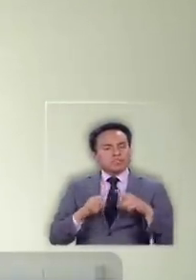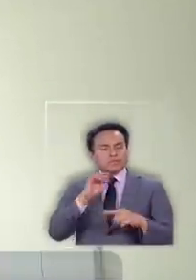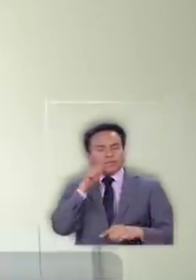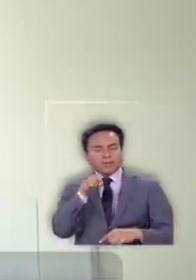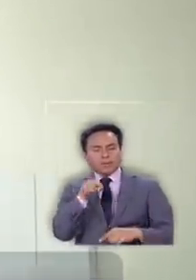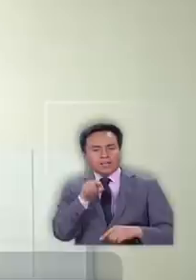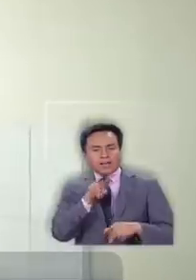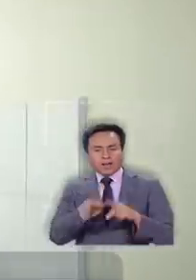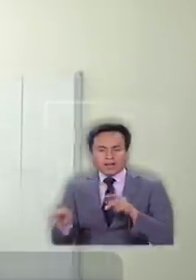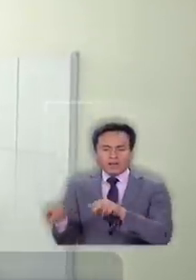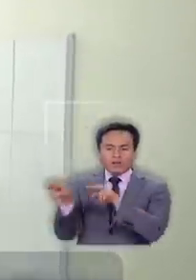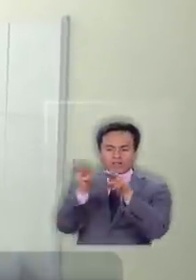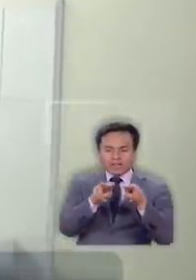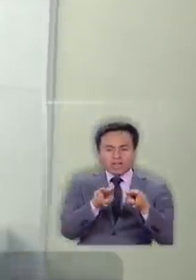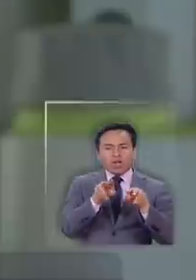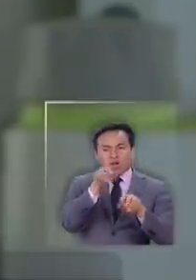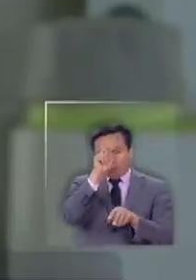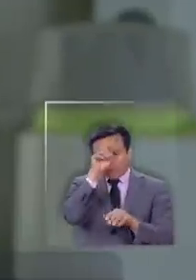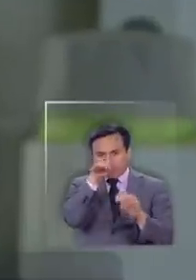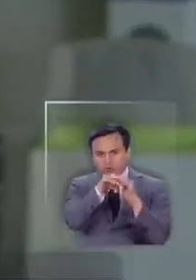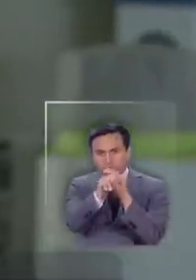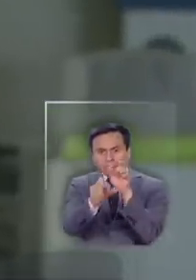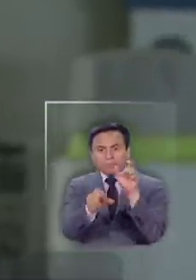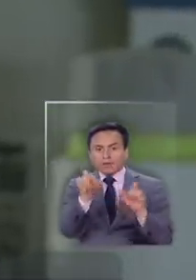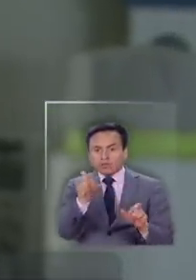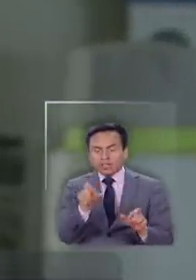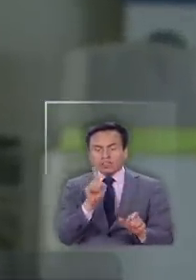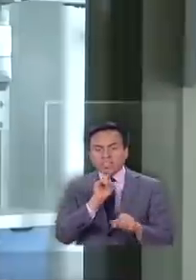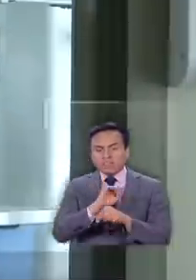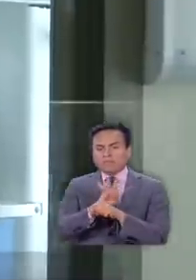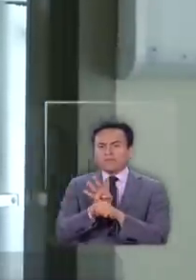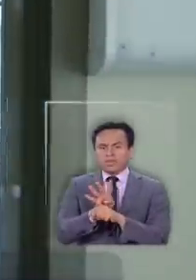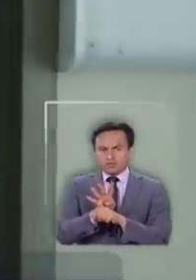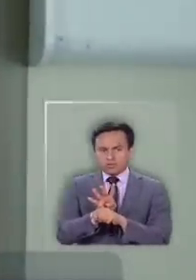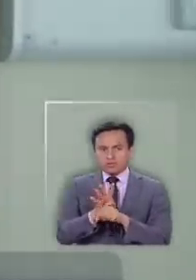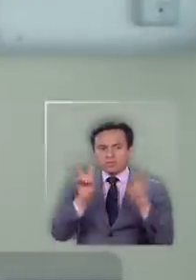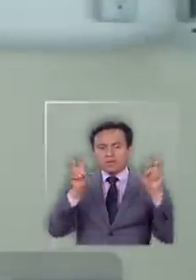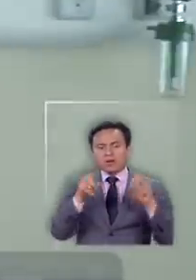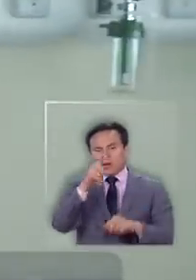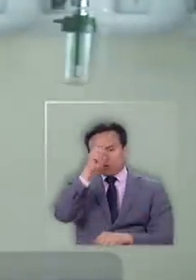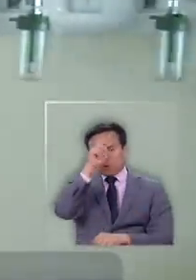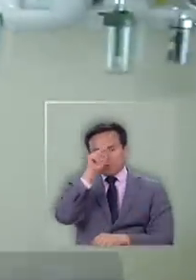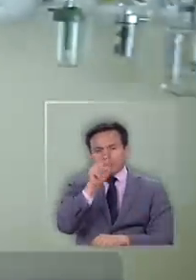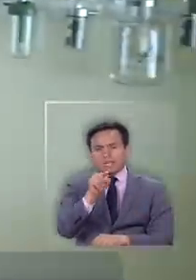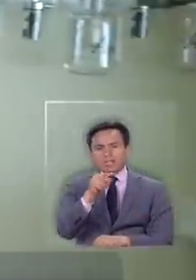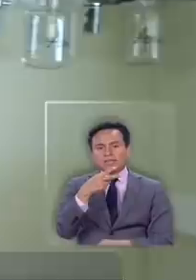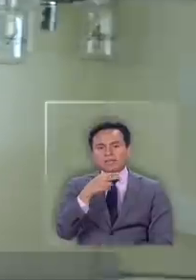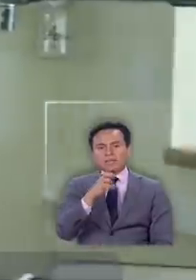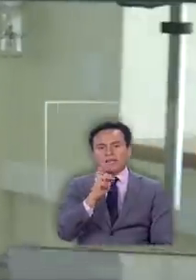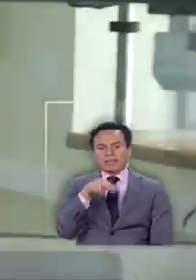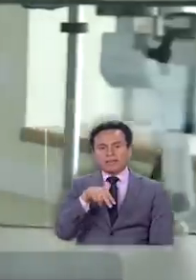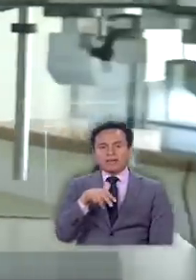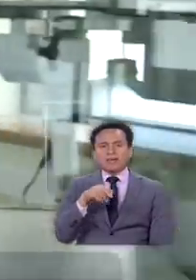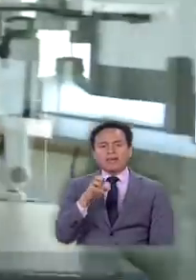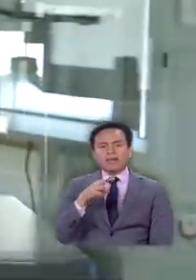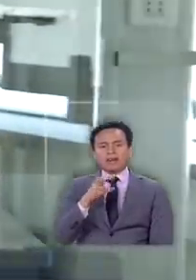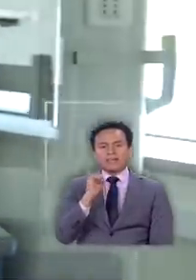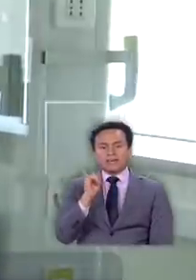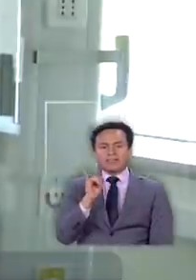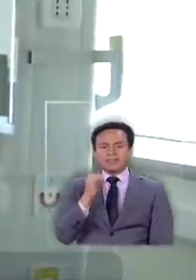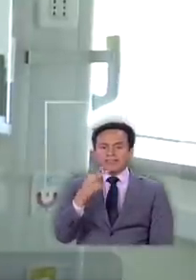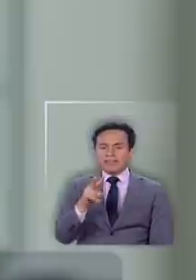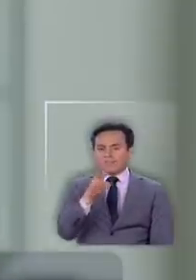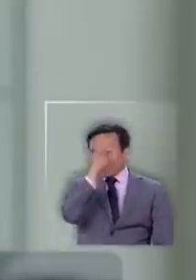así poder reorientar la hospitalización de pacientes con el virus esto en el hospital Hernán Enríquez Aravena de Temuco